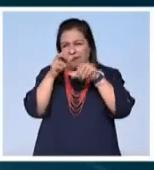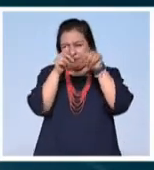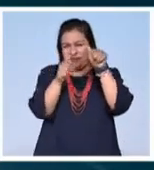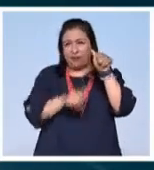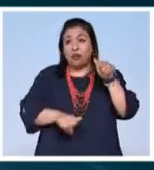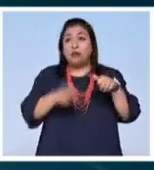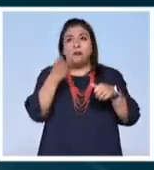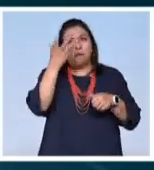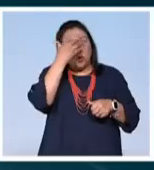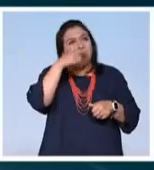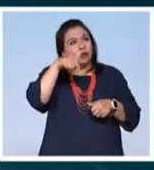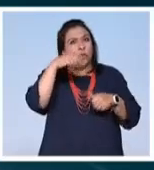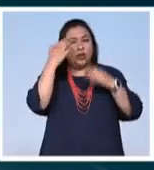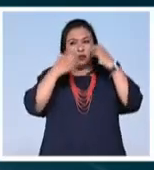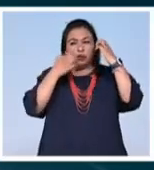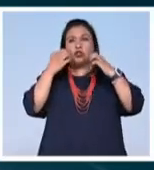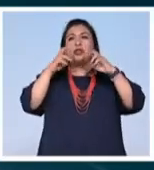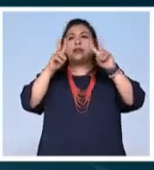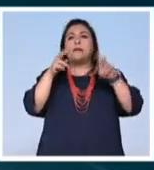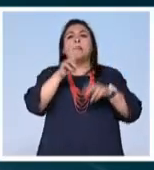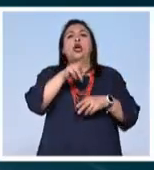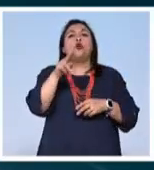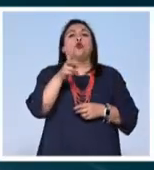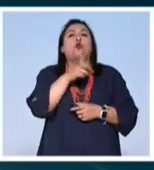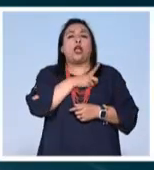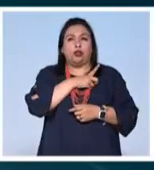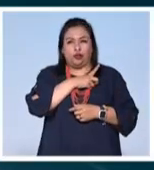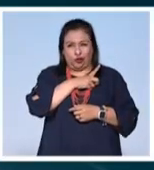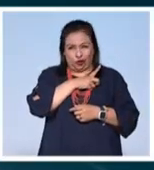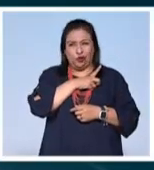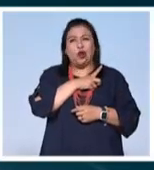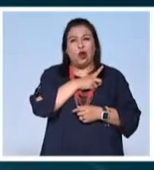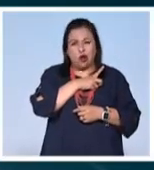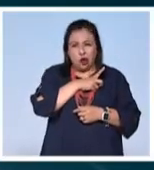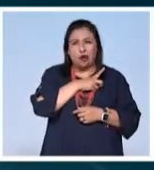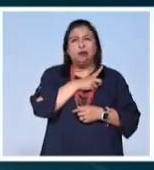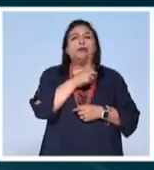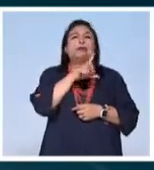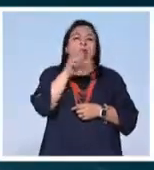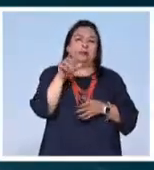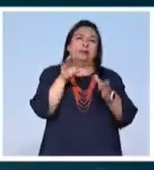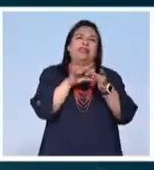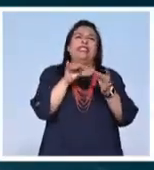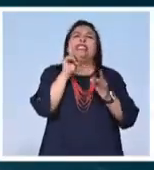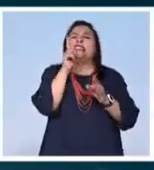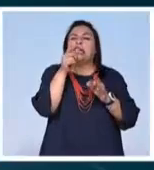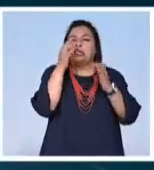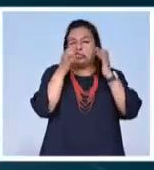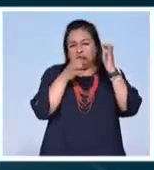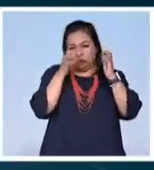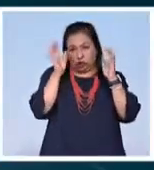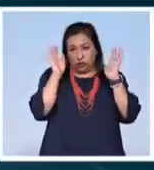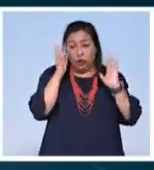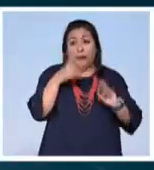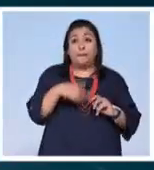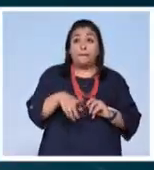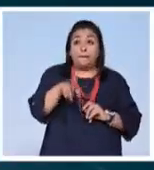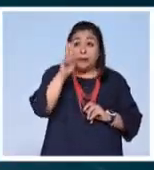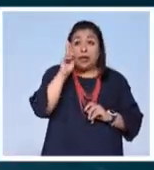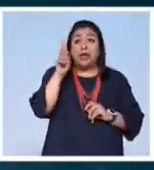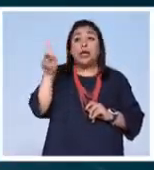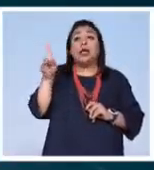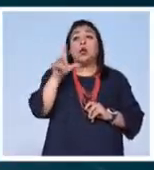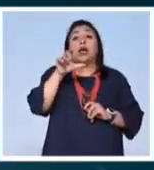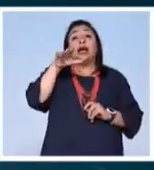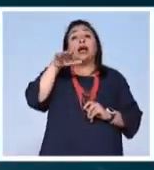eso es lo bonito de esta exposición, se llama Nunca Solo y ya te contaré un poco de qué va la exposición, pero Alma